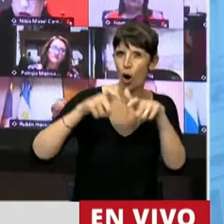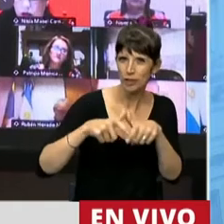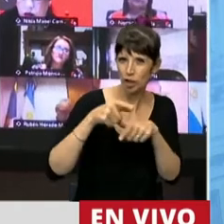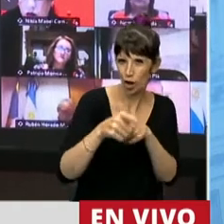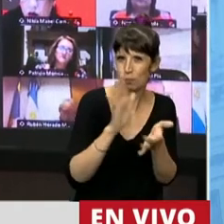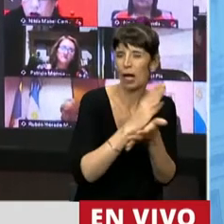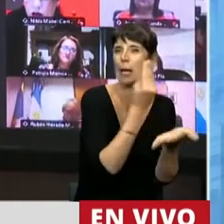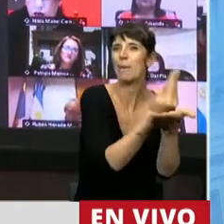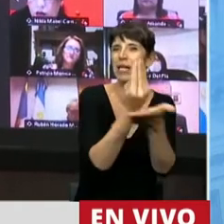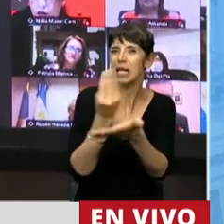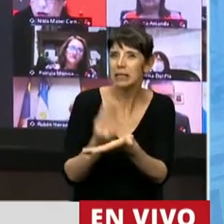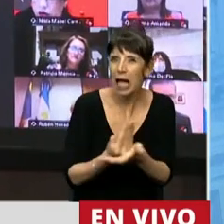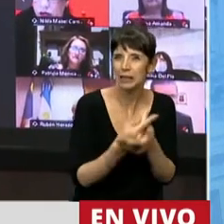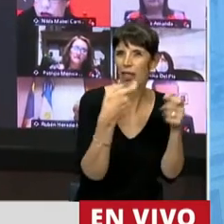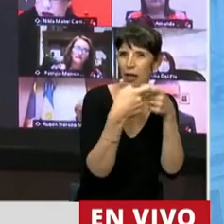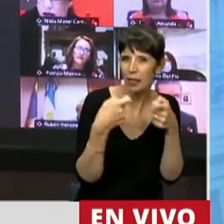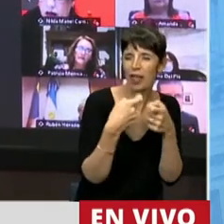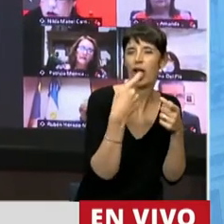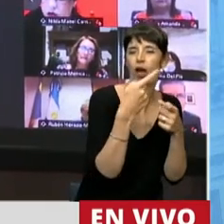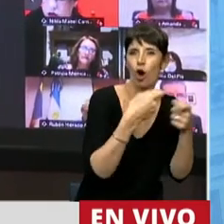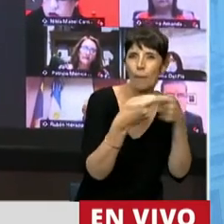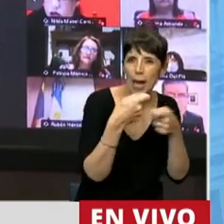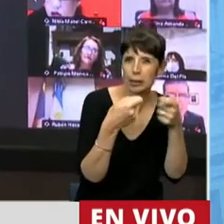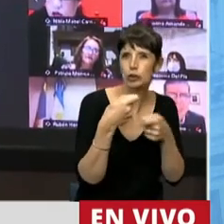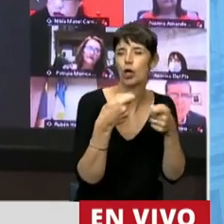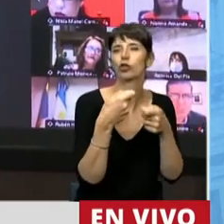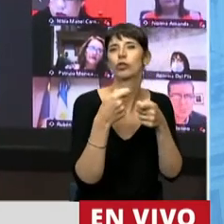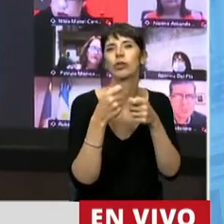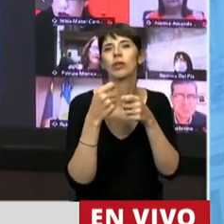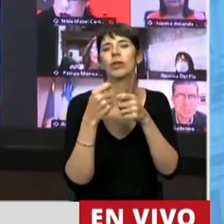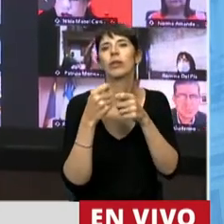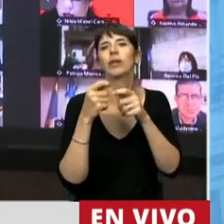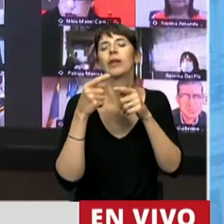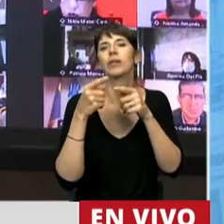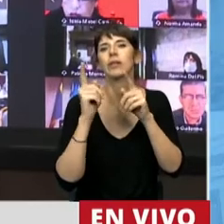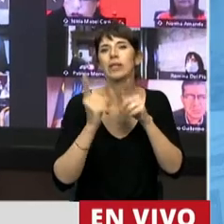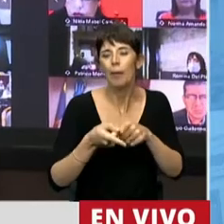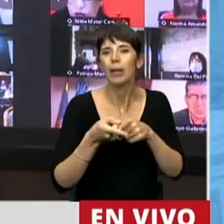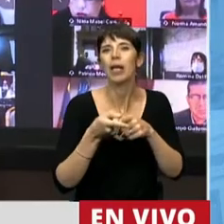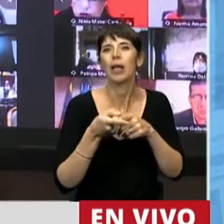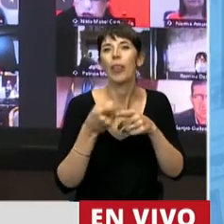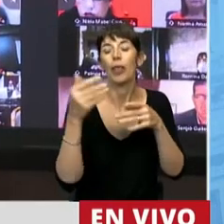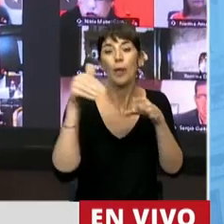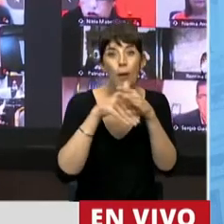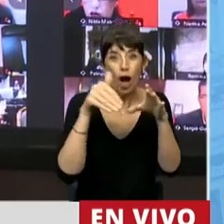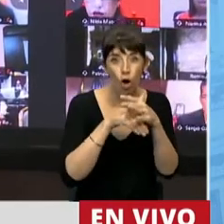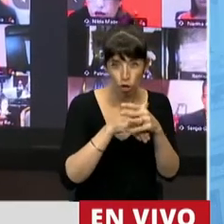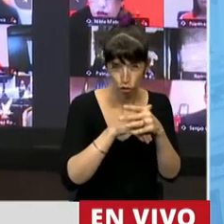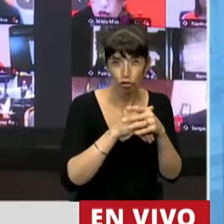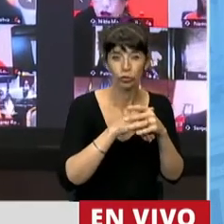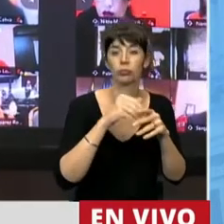representantes de las cámaras de comercio, de las cámaras de surtidores y también de los bancos,